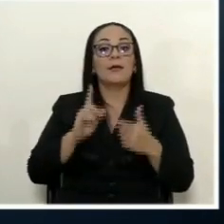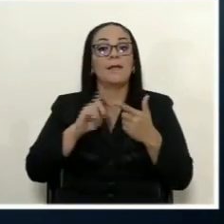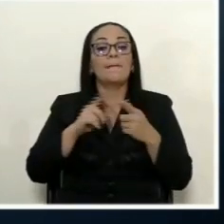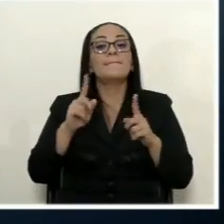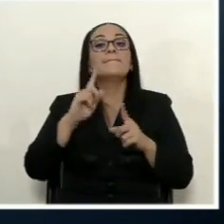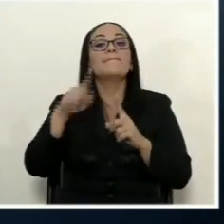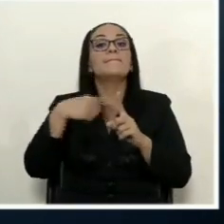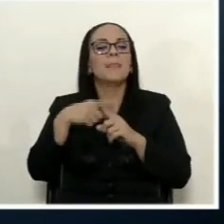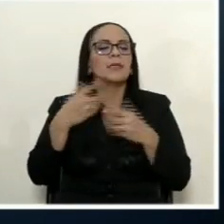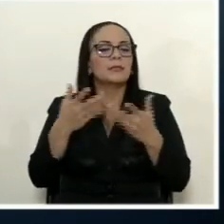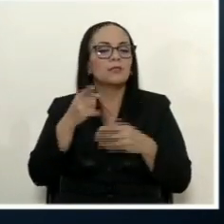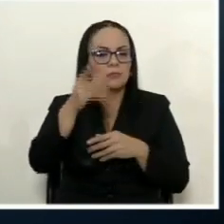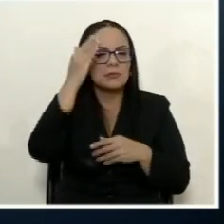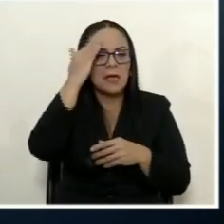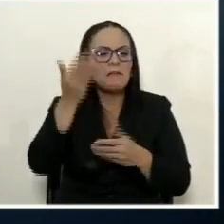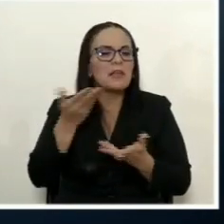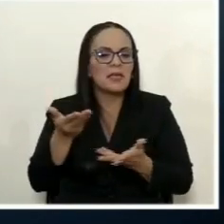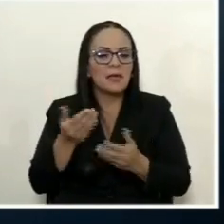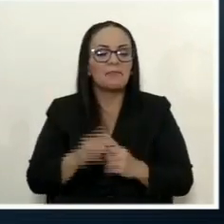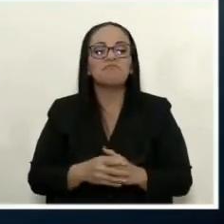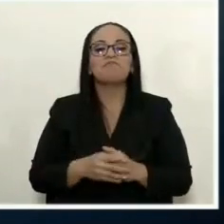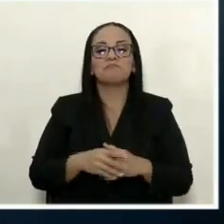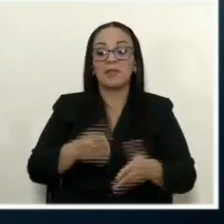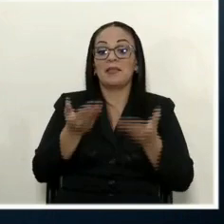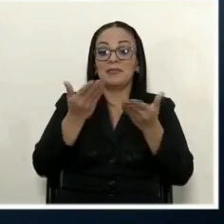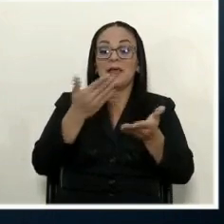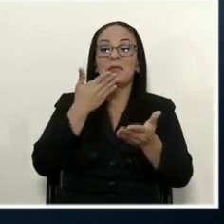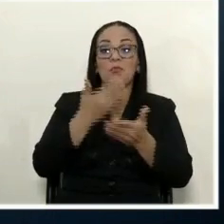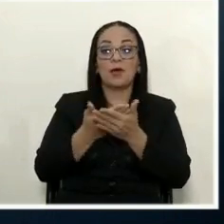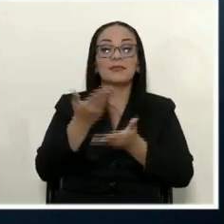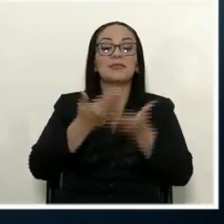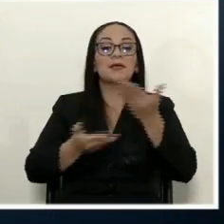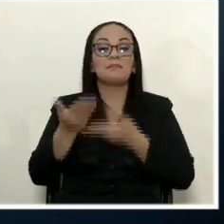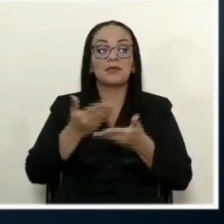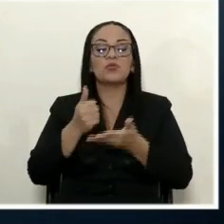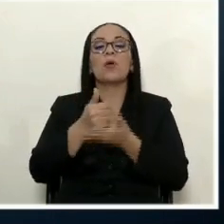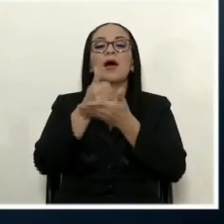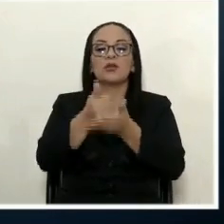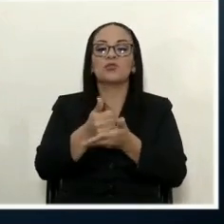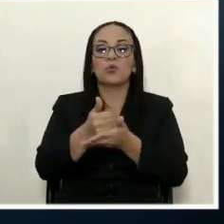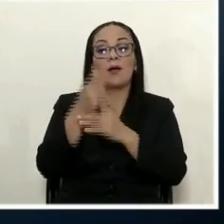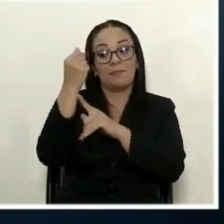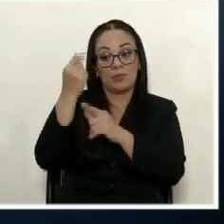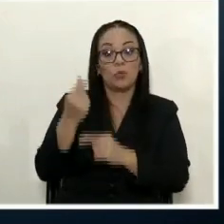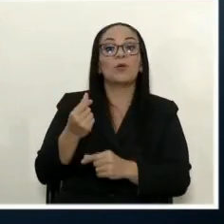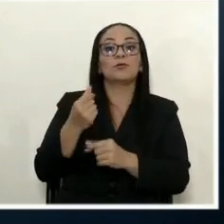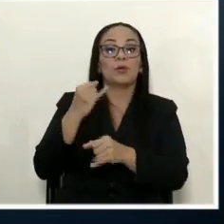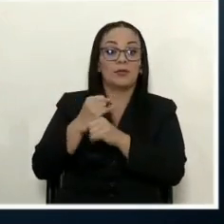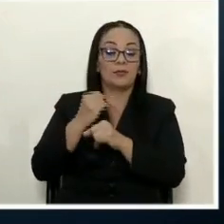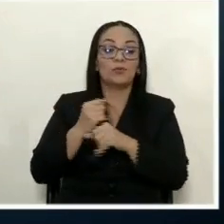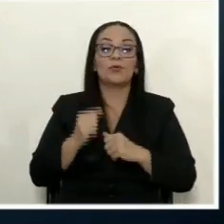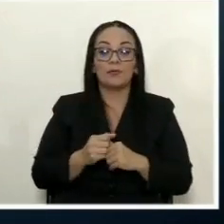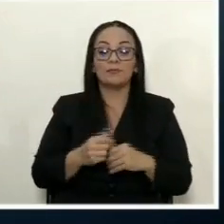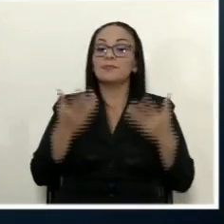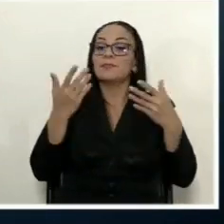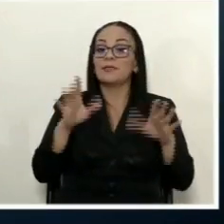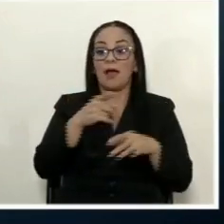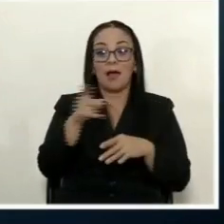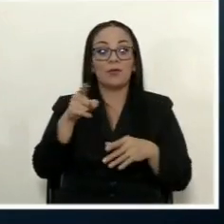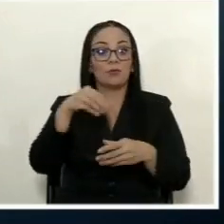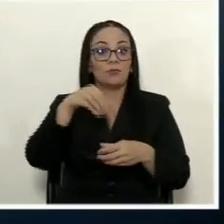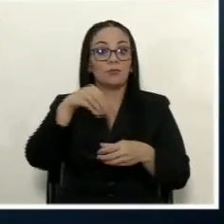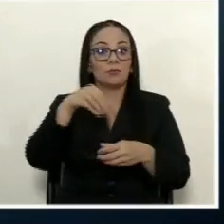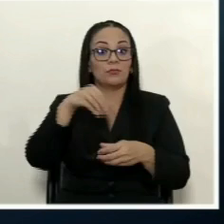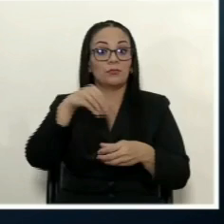además, ¿saben qué? Dar buen servicio le ayuda al presupuesto de la institución. Ya se economizaron